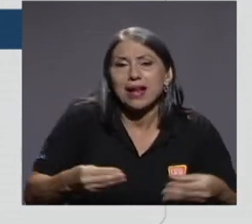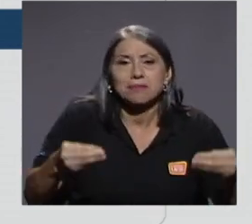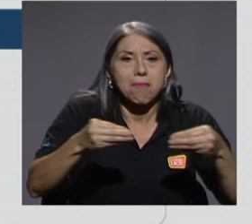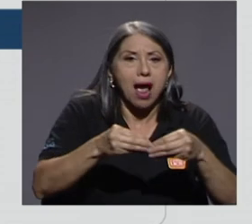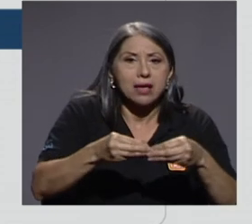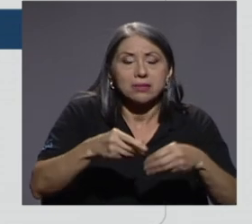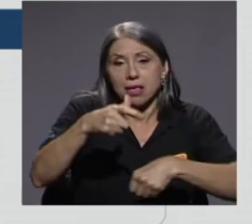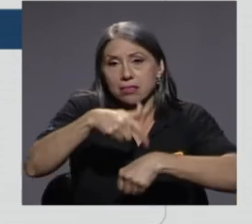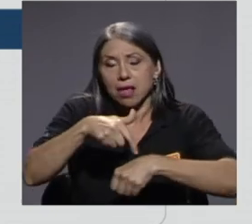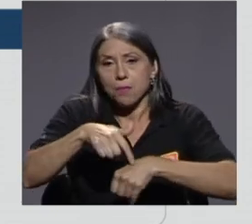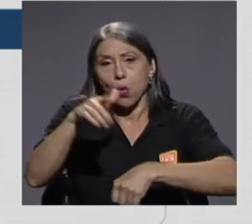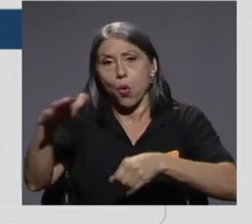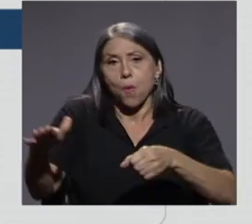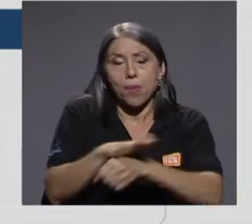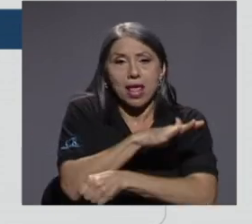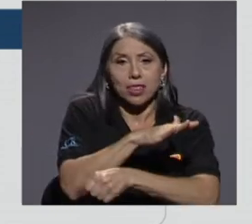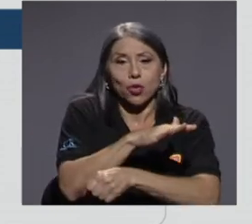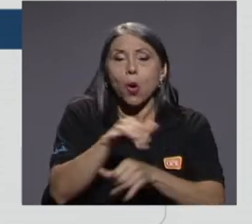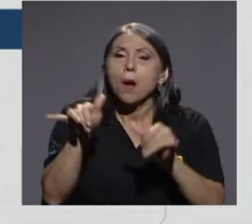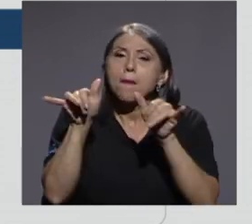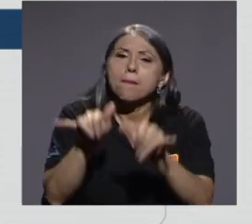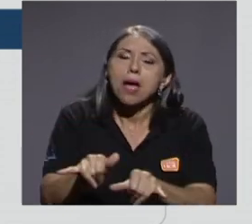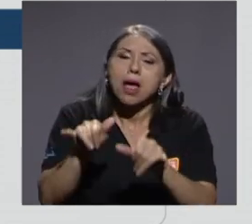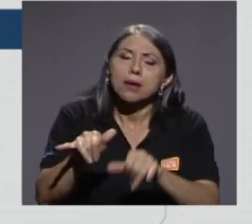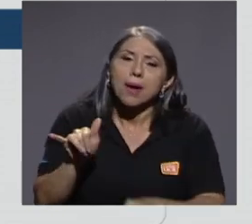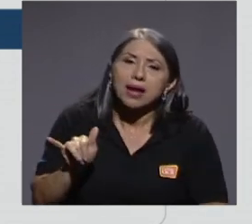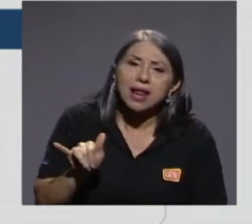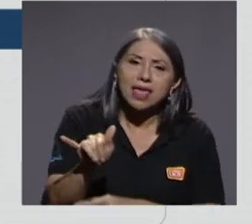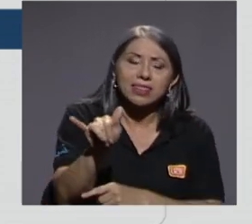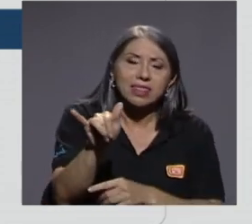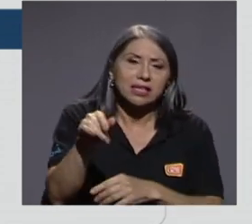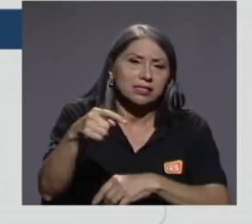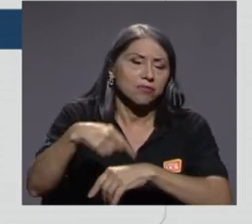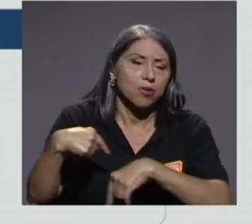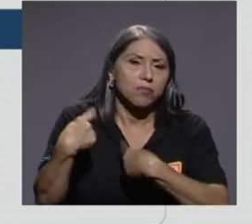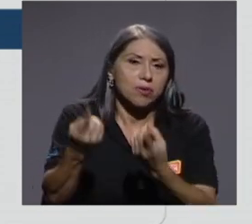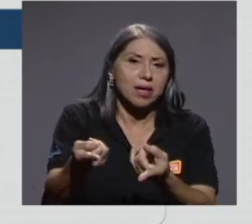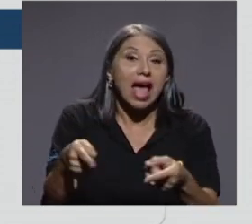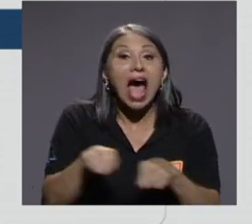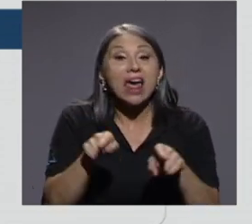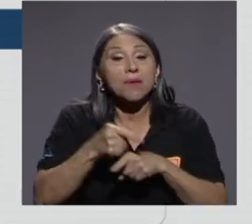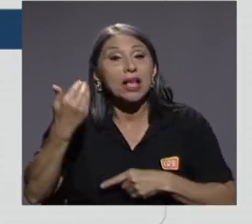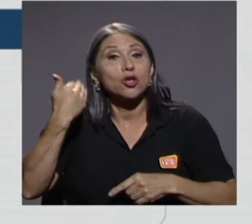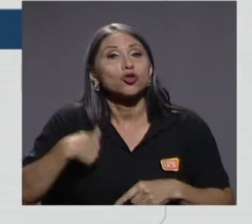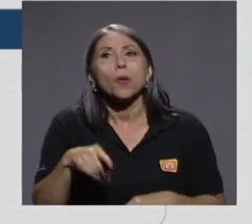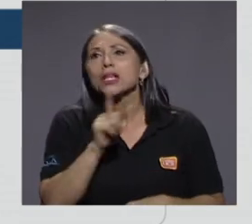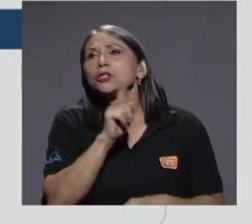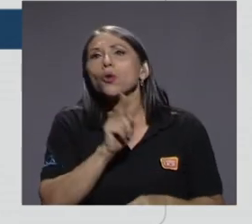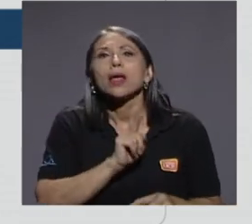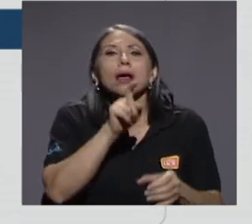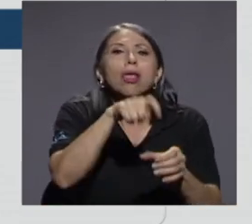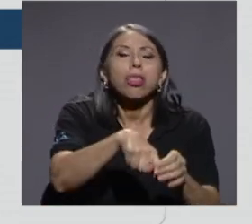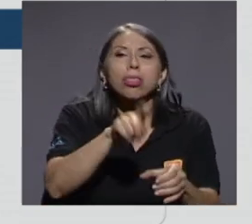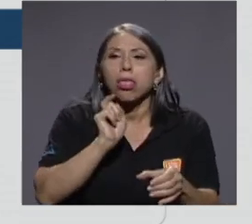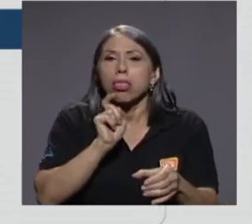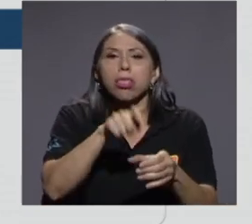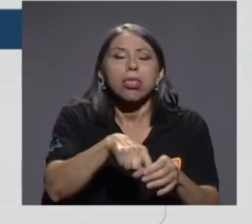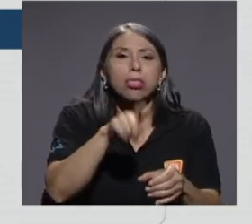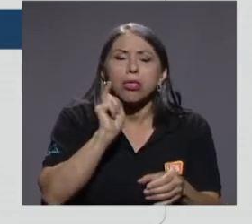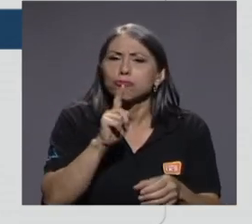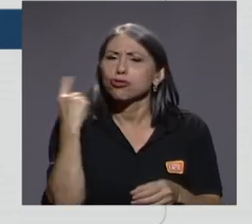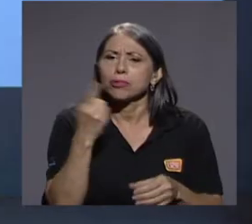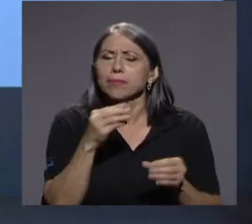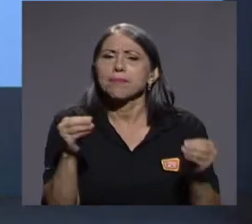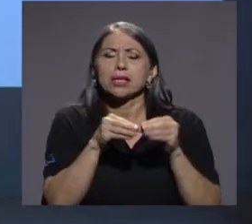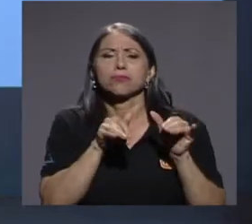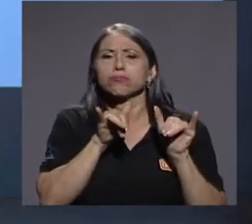tiempo completo, permanentes, y además los hombres tienen menor intermitencia en el mercado laboral, lo que hace que acumulen mayor experiencia